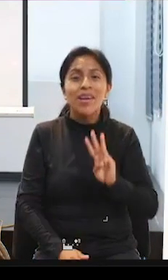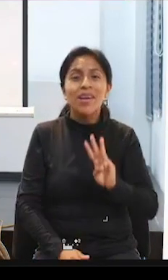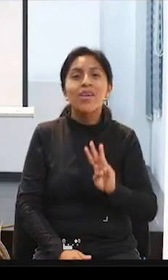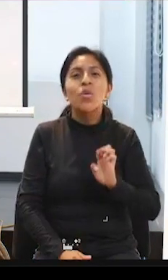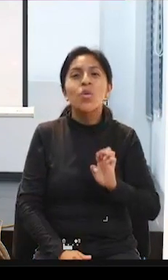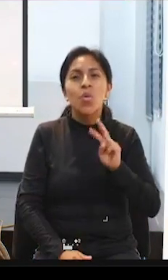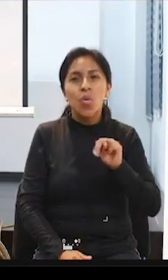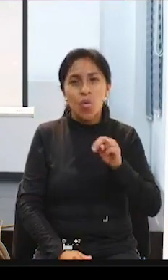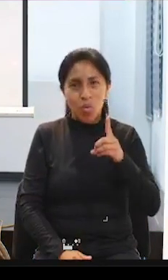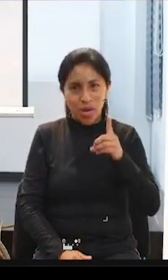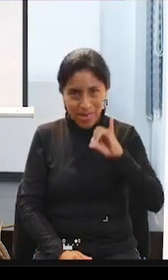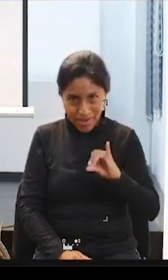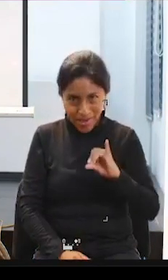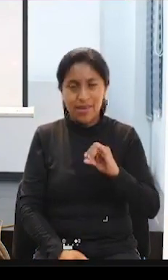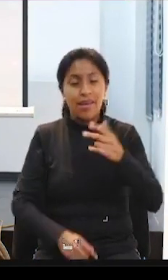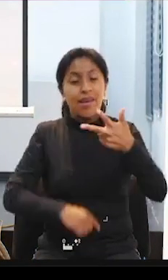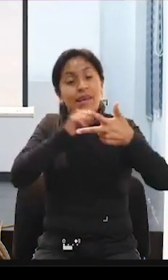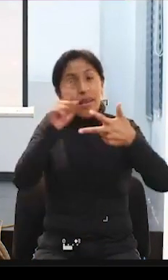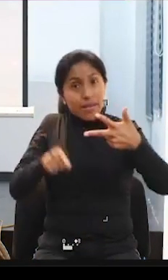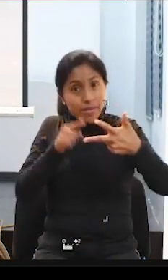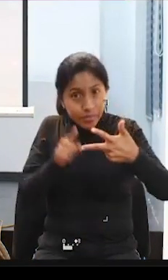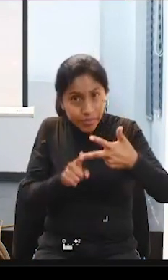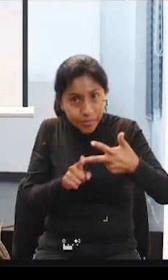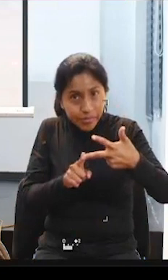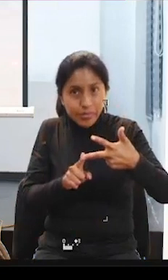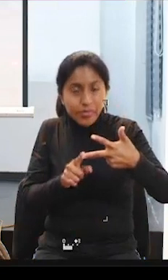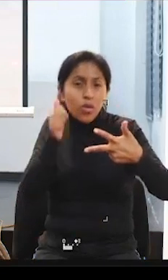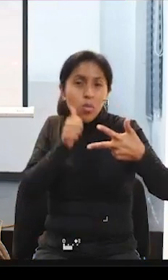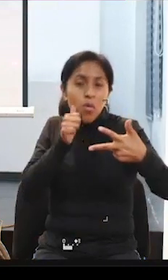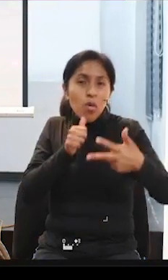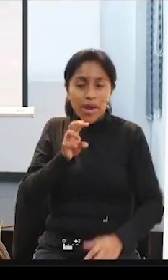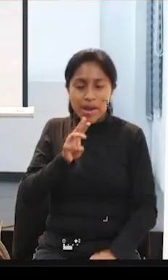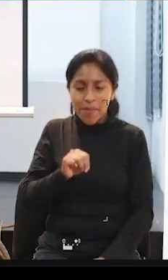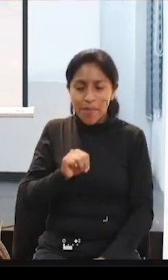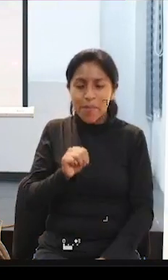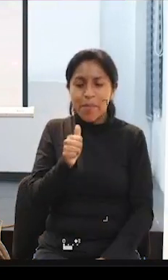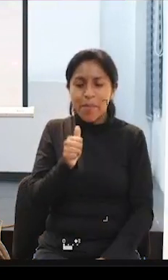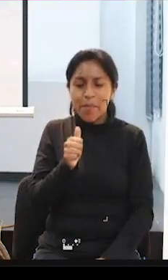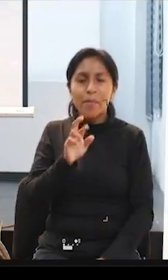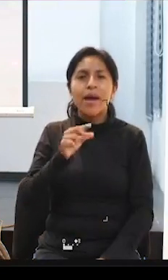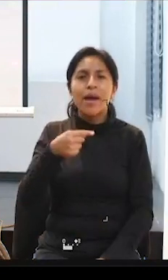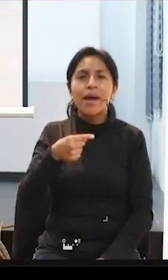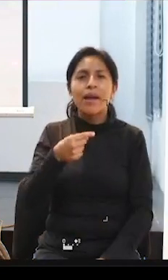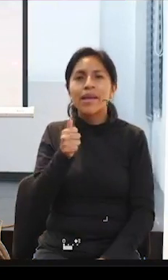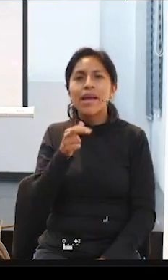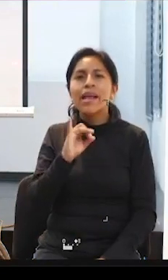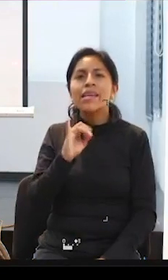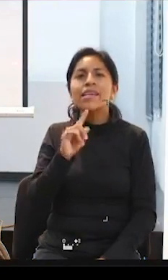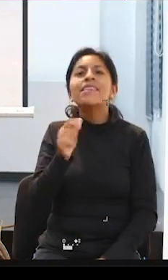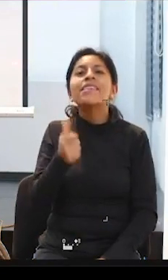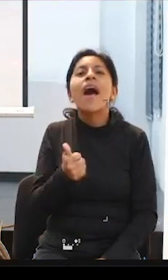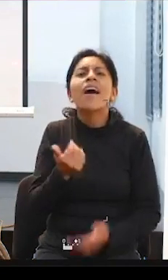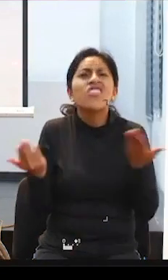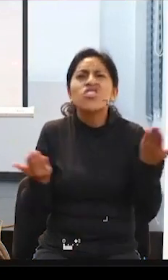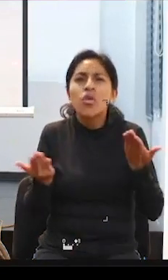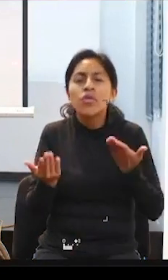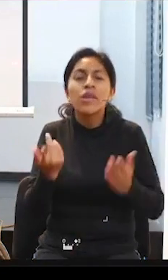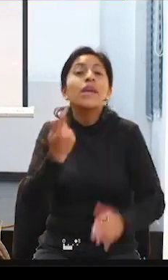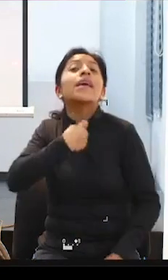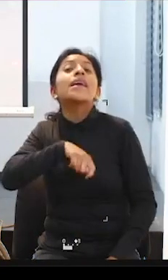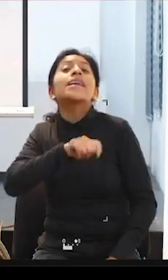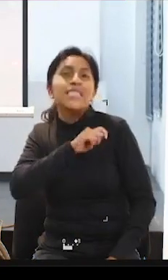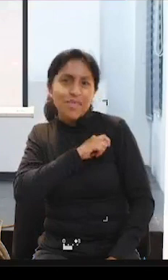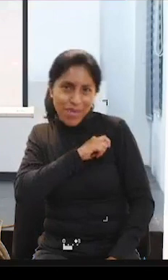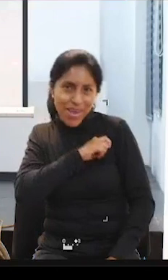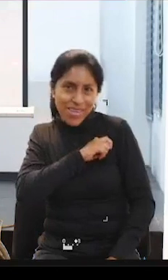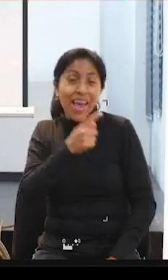Margarita, que también resaltamos que nos acompaña el día de hoy, Margarita Alonso, desde España. Por allá ya están a más de